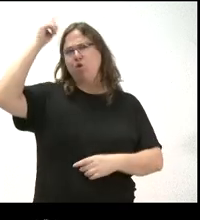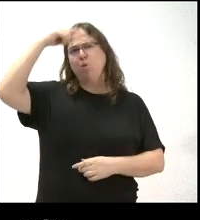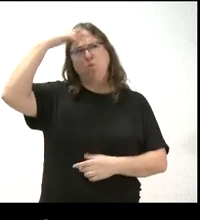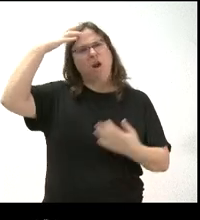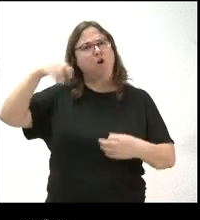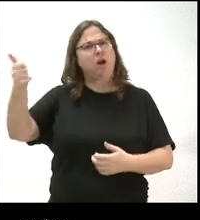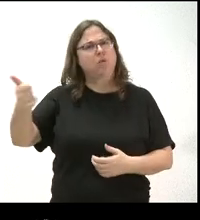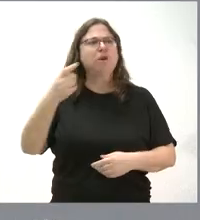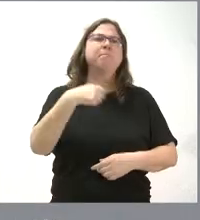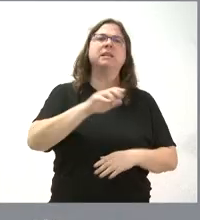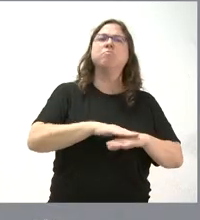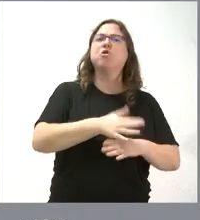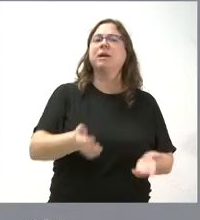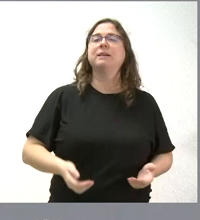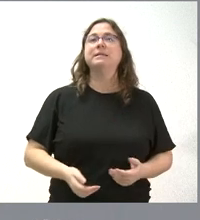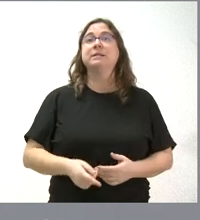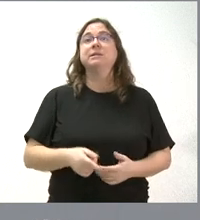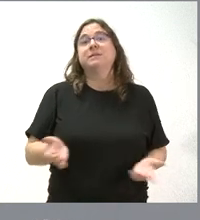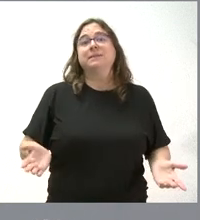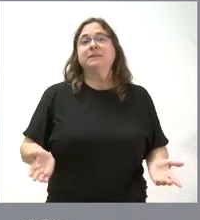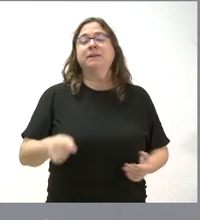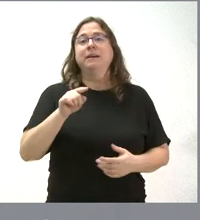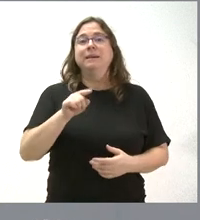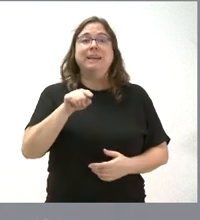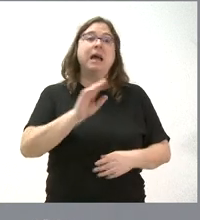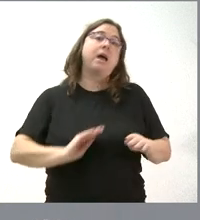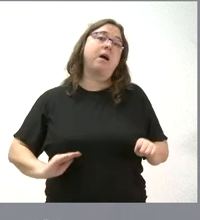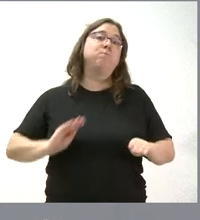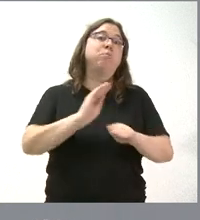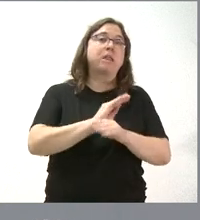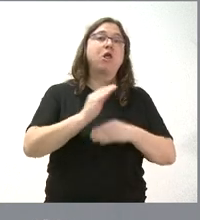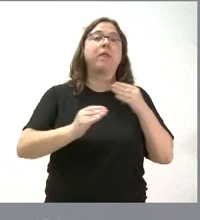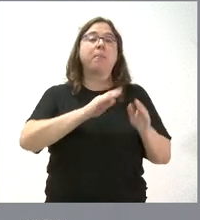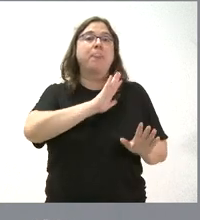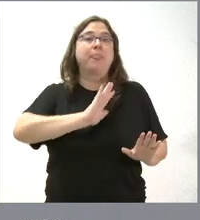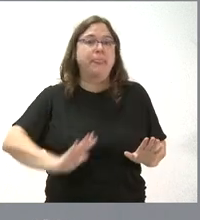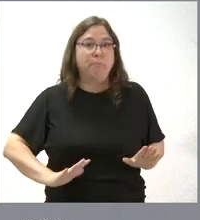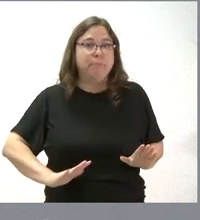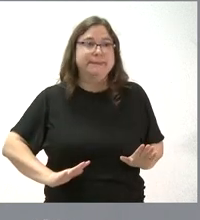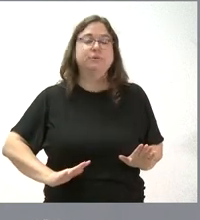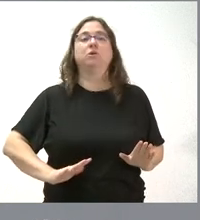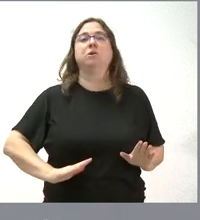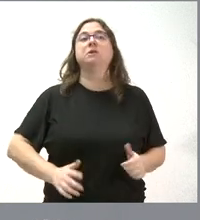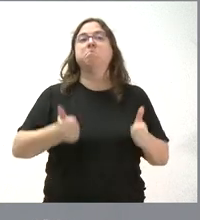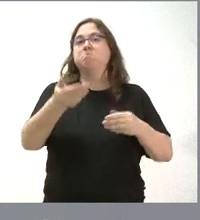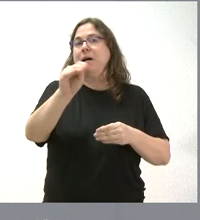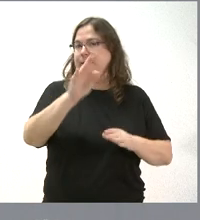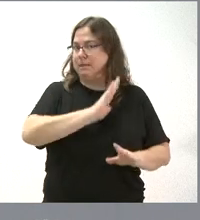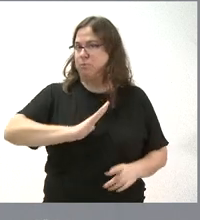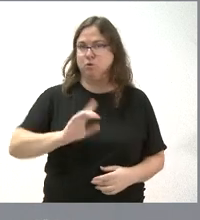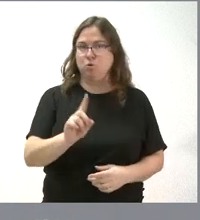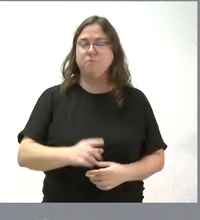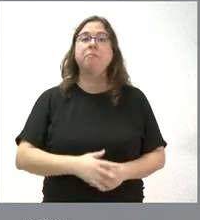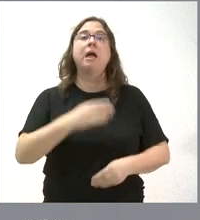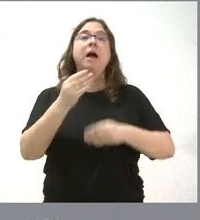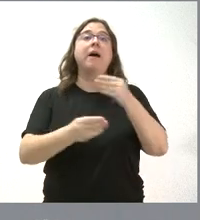lógico. Pues esta es la aportación que realizamos. De momento no está prevista ninguna adicional. La